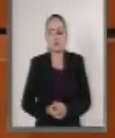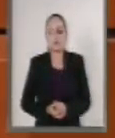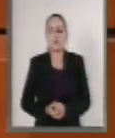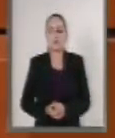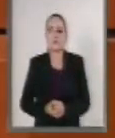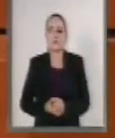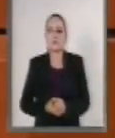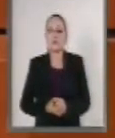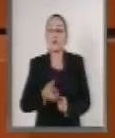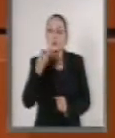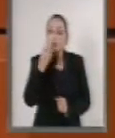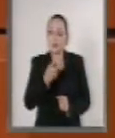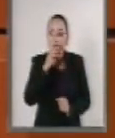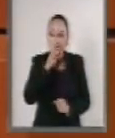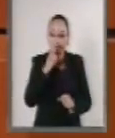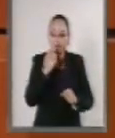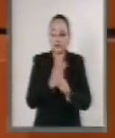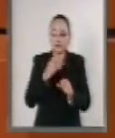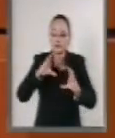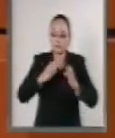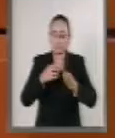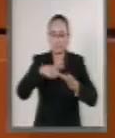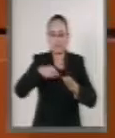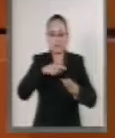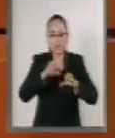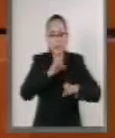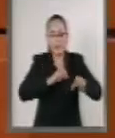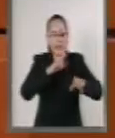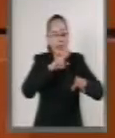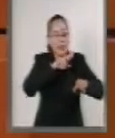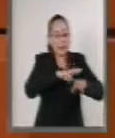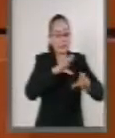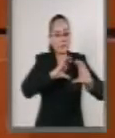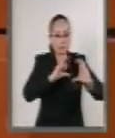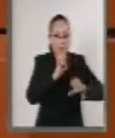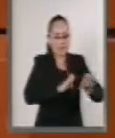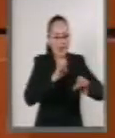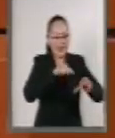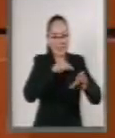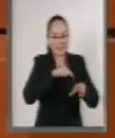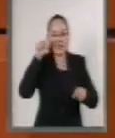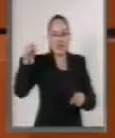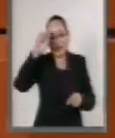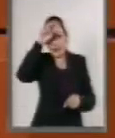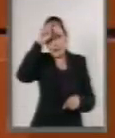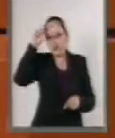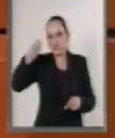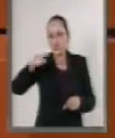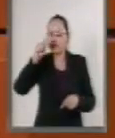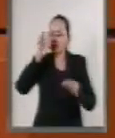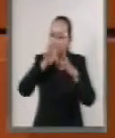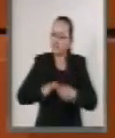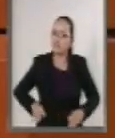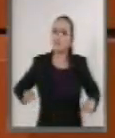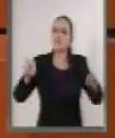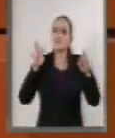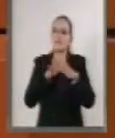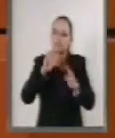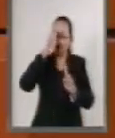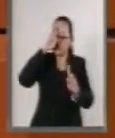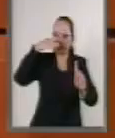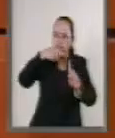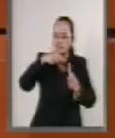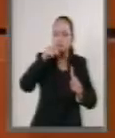La responsabilidad de tener a cargo la Embajada de México en Egipto supone, hoy más que nunca, un importante reto,